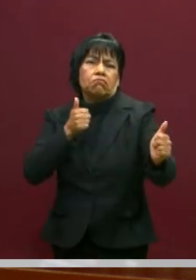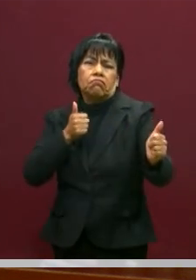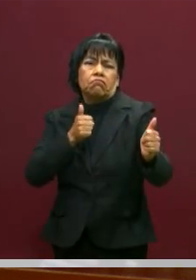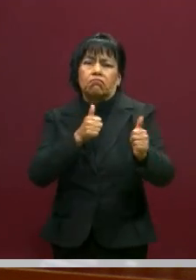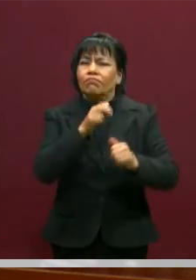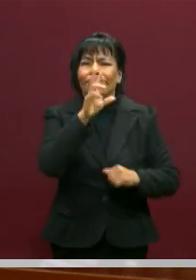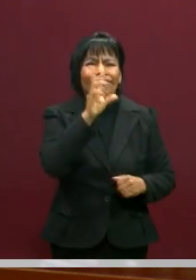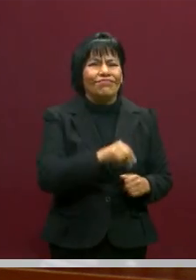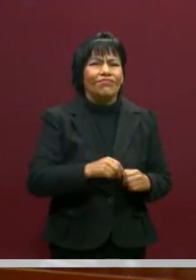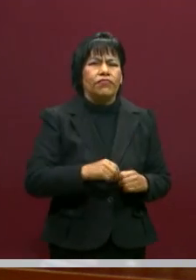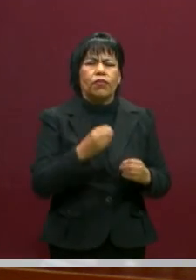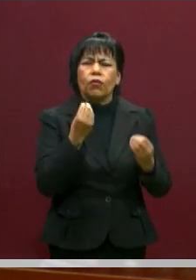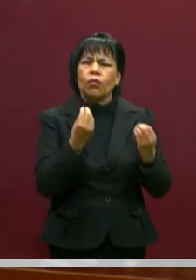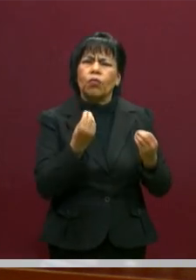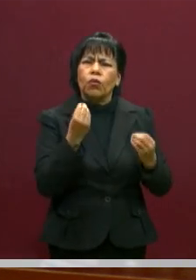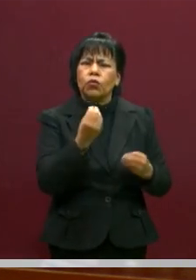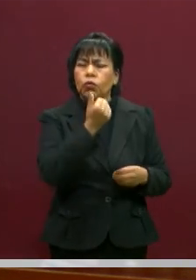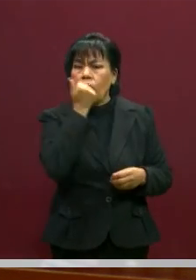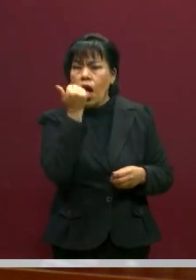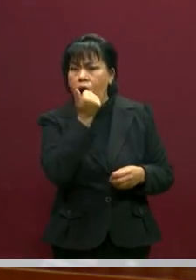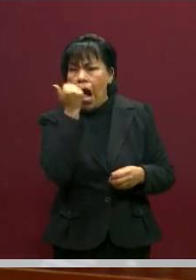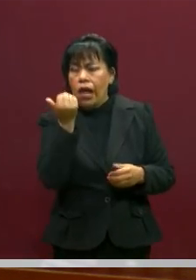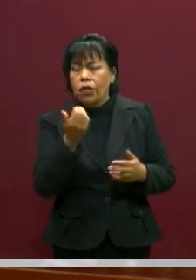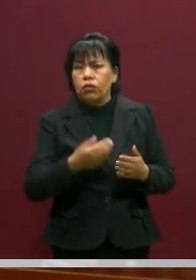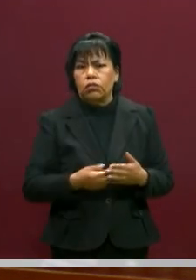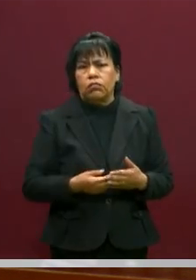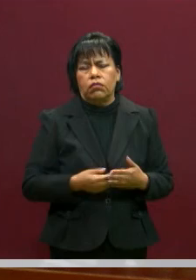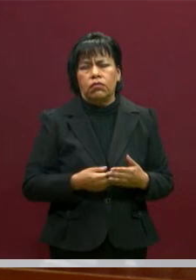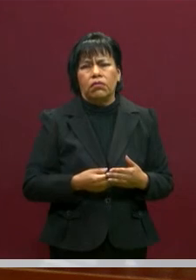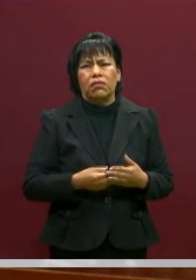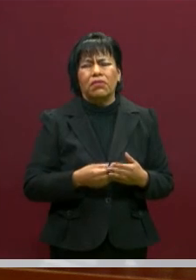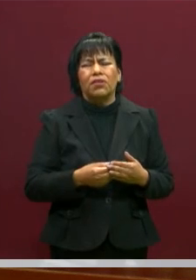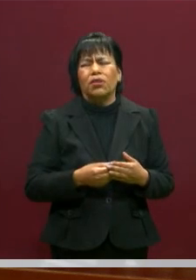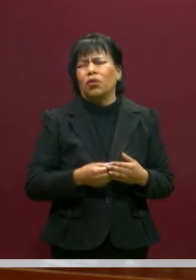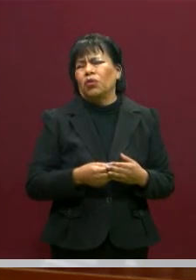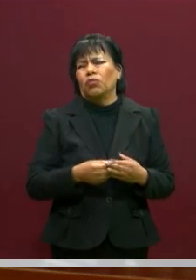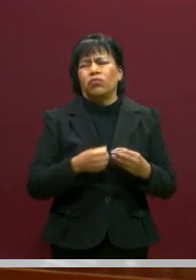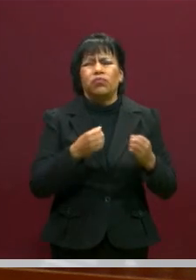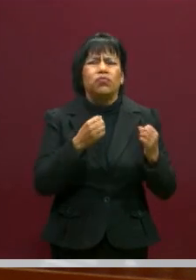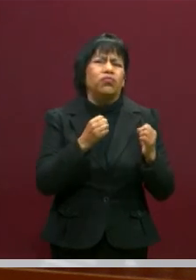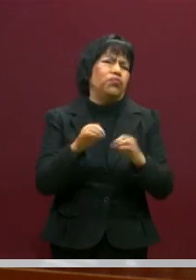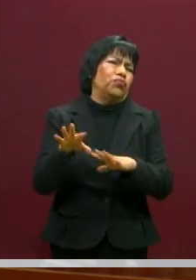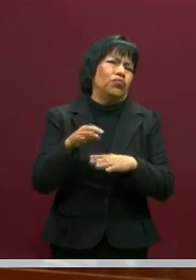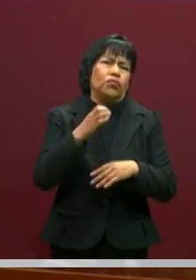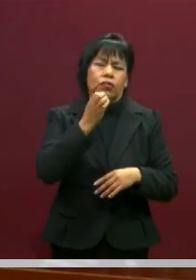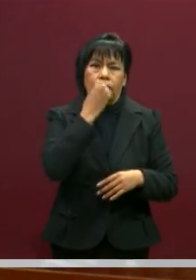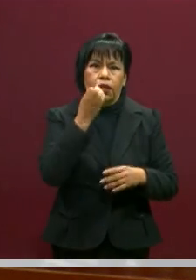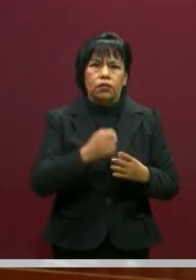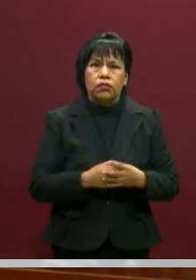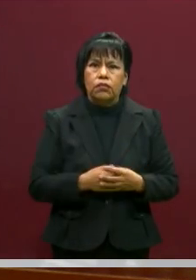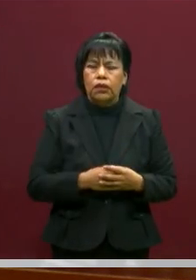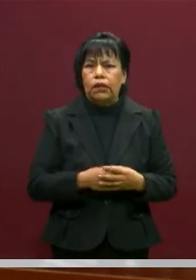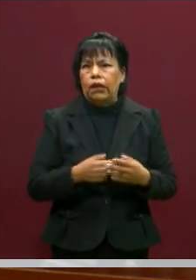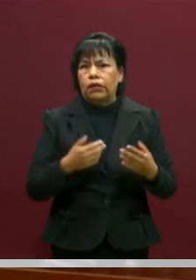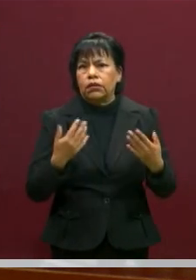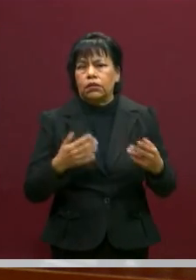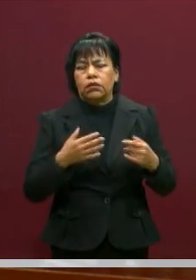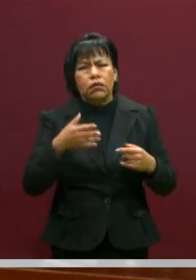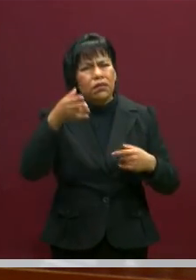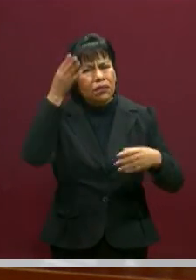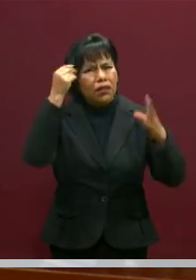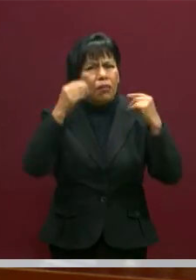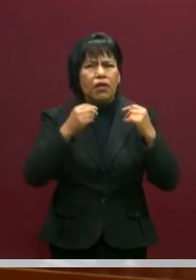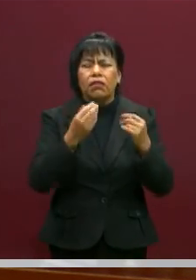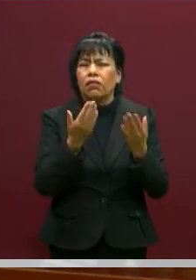muchos alumnos se encuentran en el riesgo de abandonar la escuela, de no conseguir los aprendizajes que le